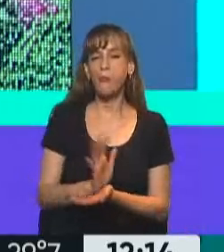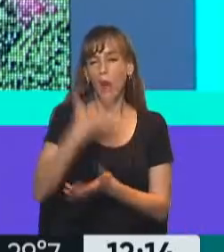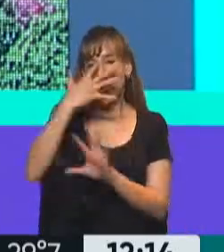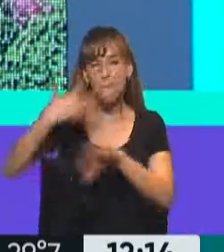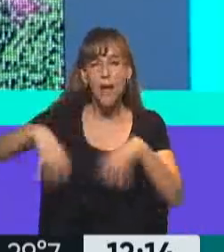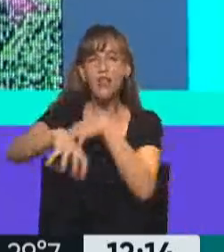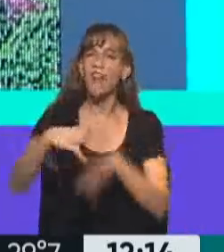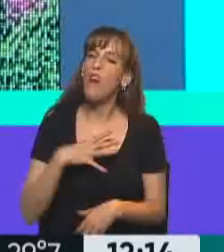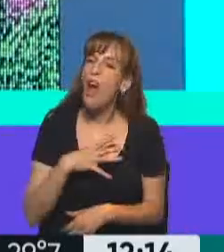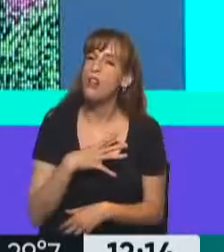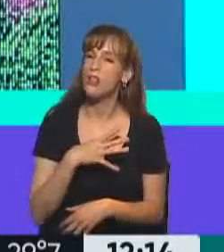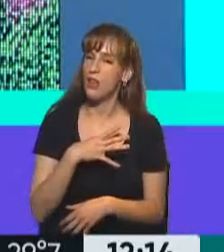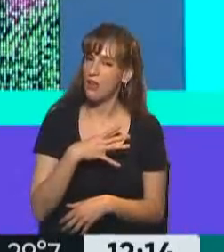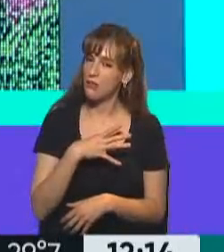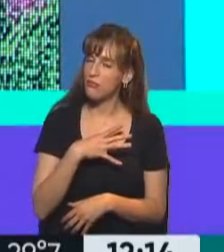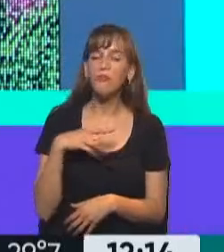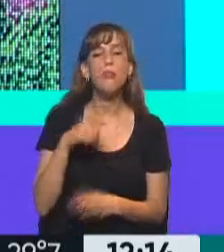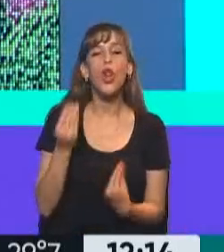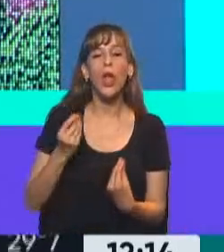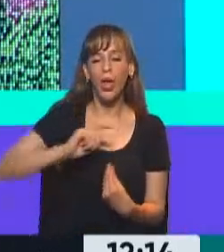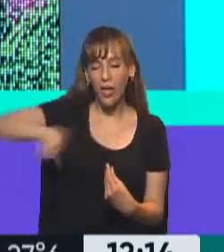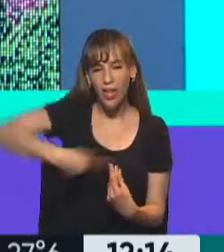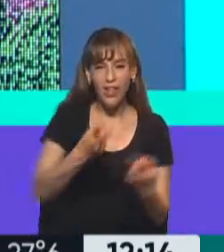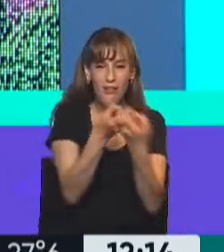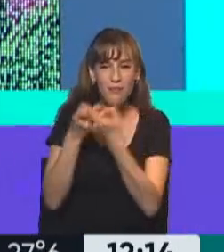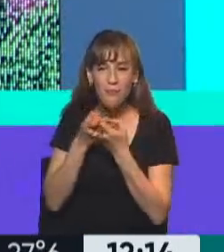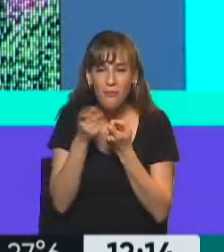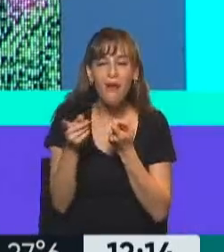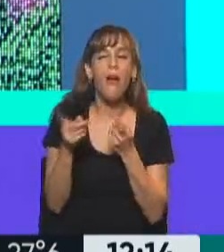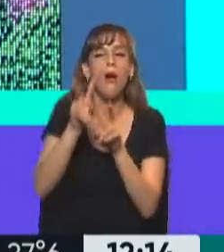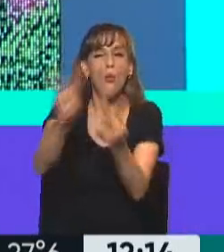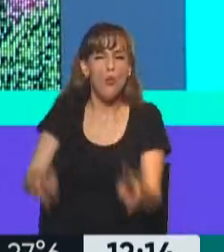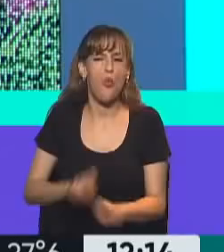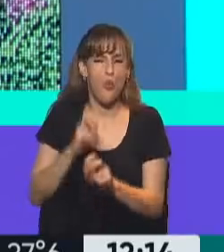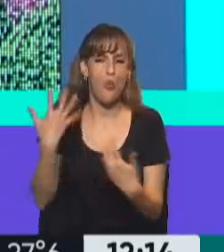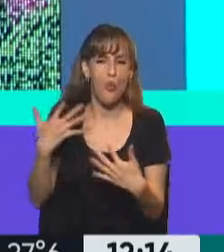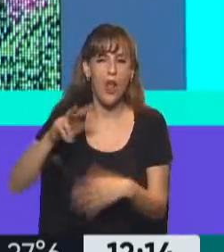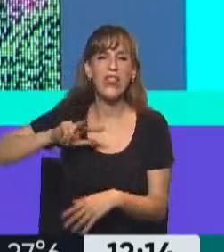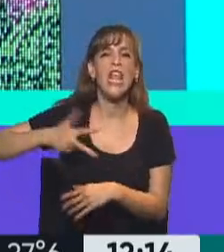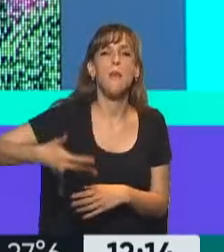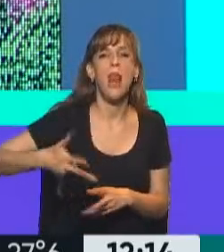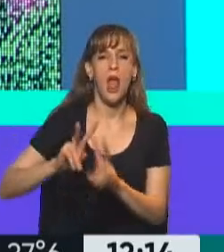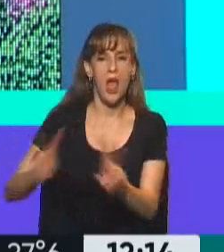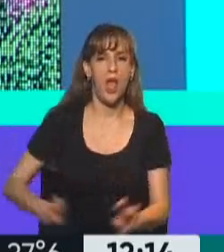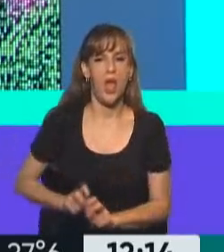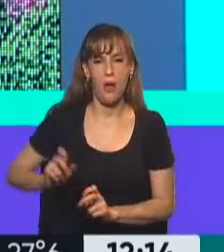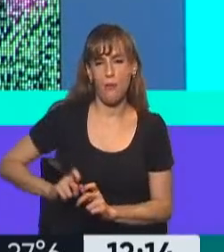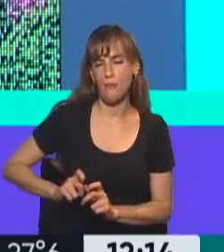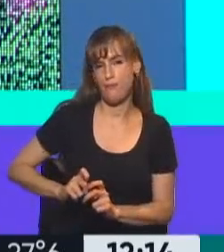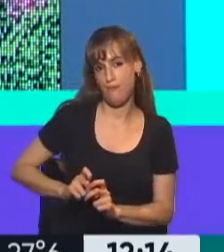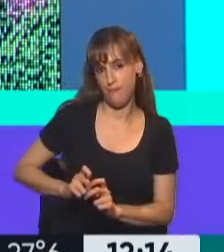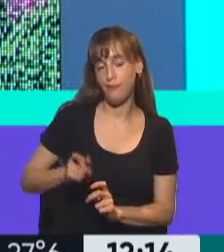multiplicado por tres sus ganancias después de la guerra, es muy importante lo que han ganado. Digo, si realmente